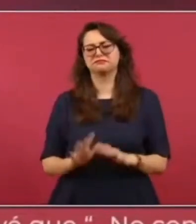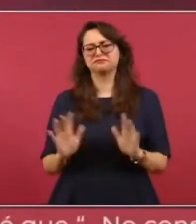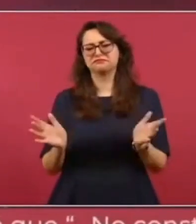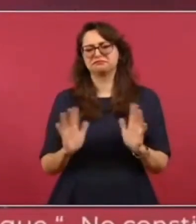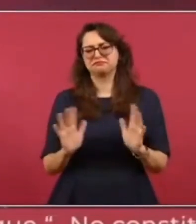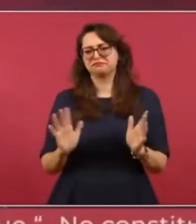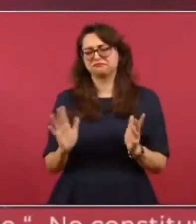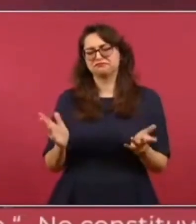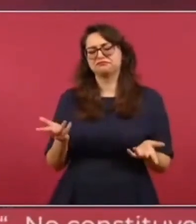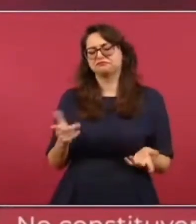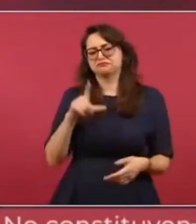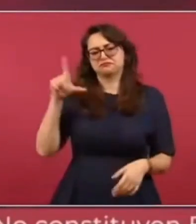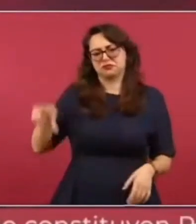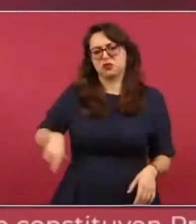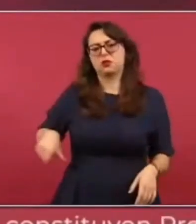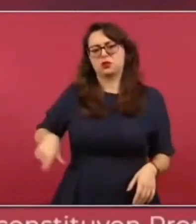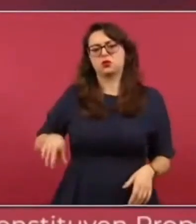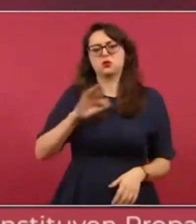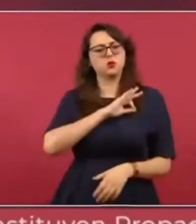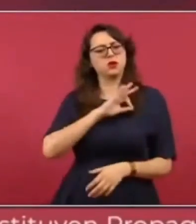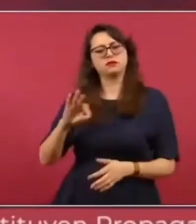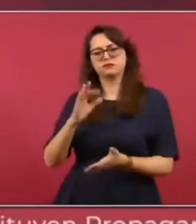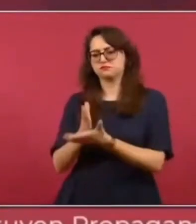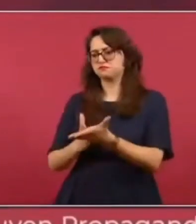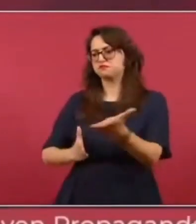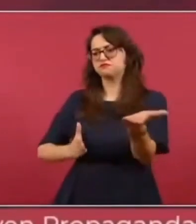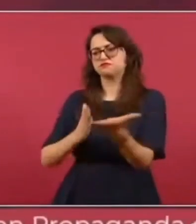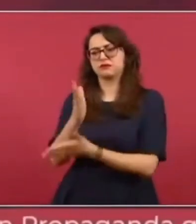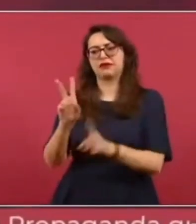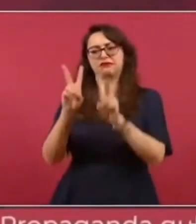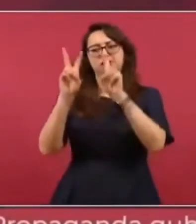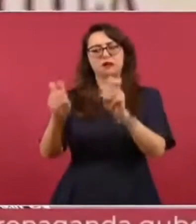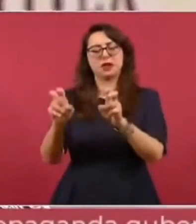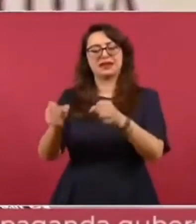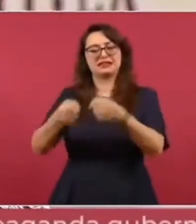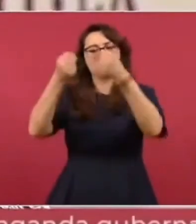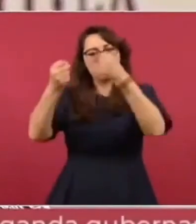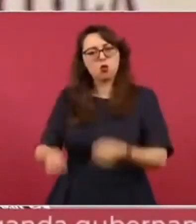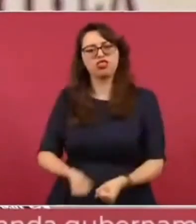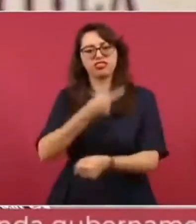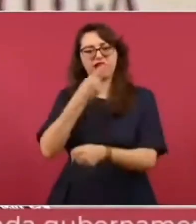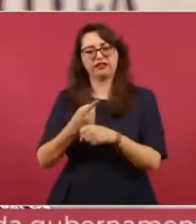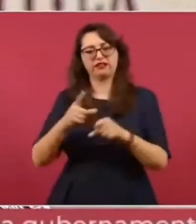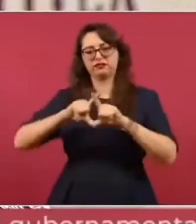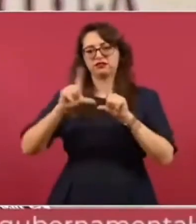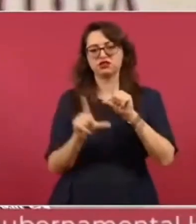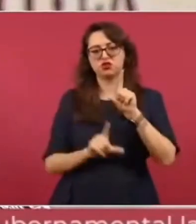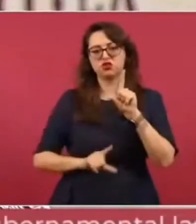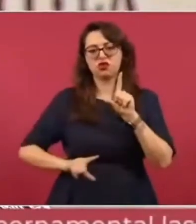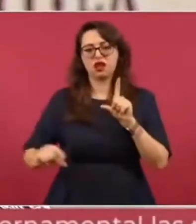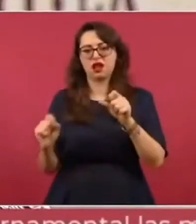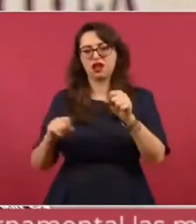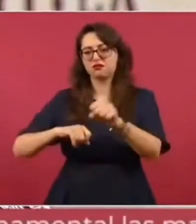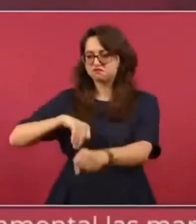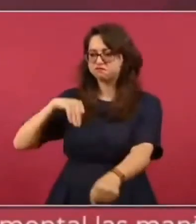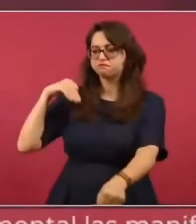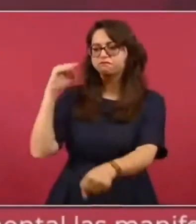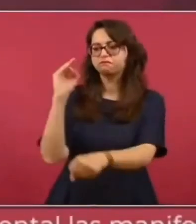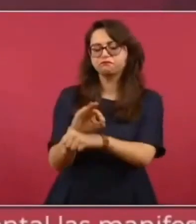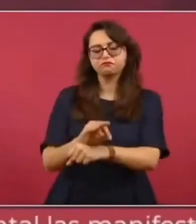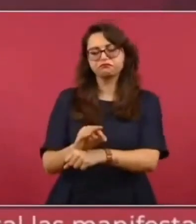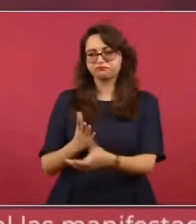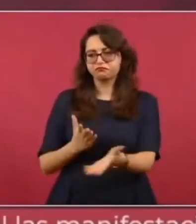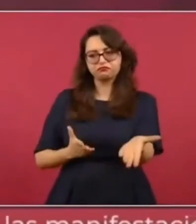tomarse una decisión de seguridad nacional y en ese caso intervenir para que pudiera utilizarse